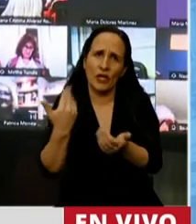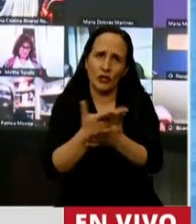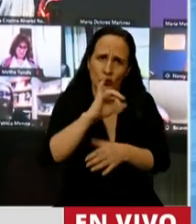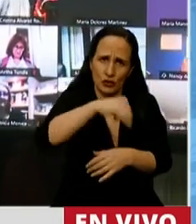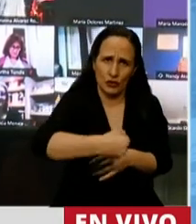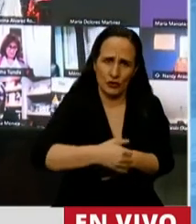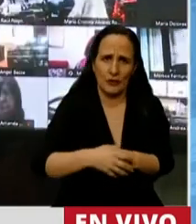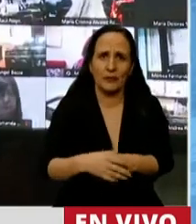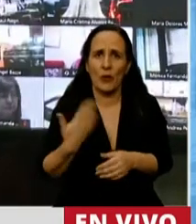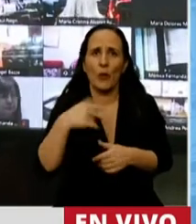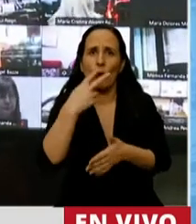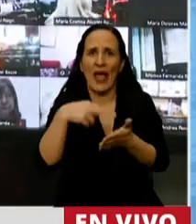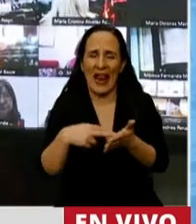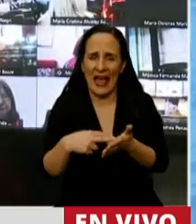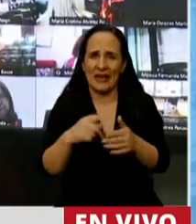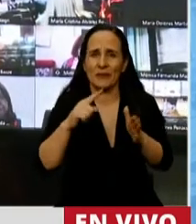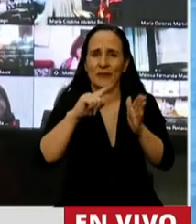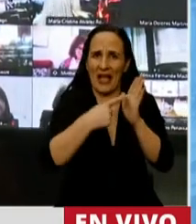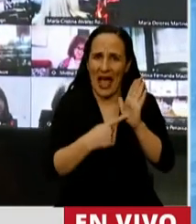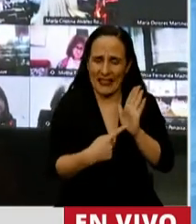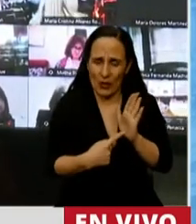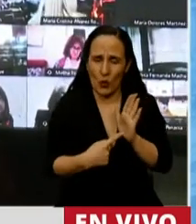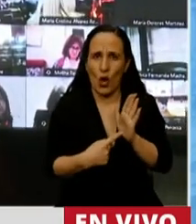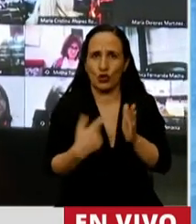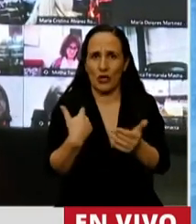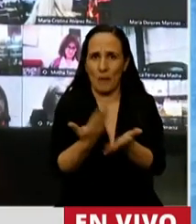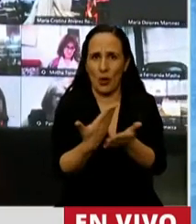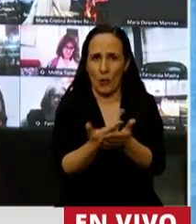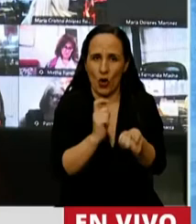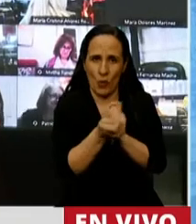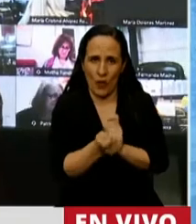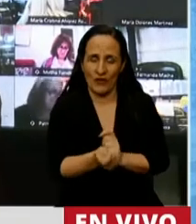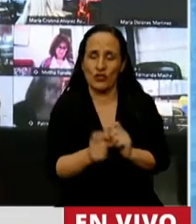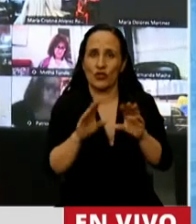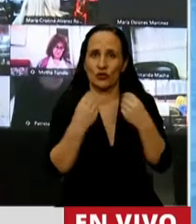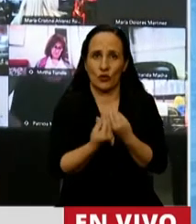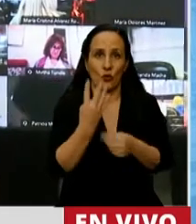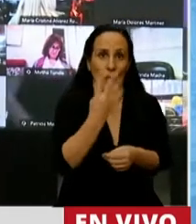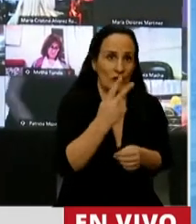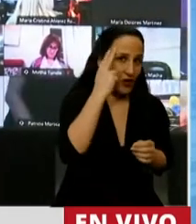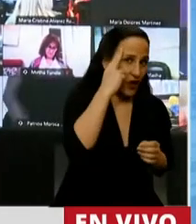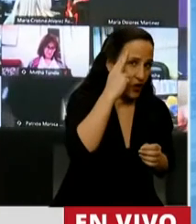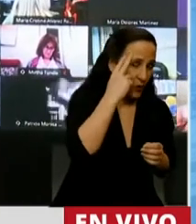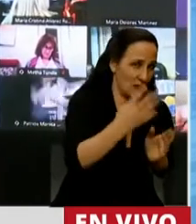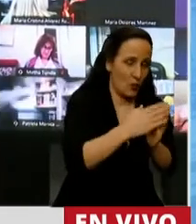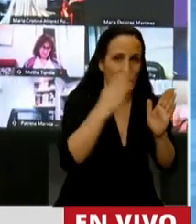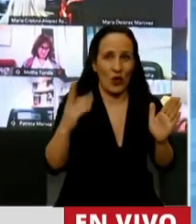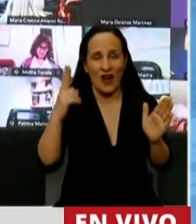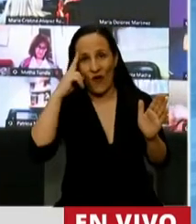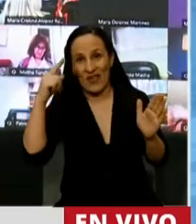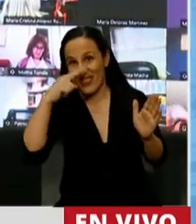Y voy a pasar a leer los artículos, el articulado que propongo para modificar, son cuatro, del 94 al 97.